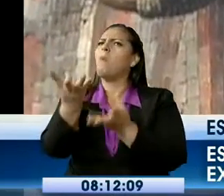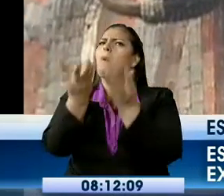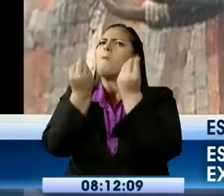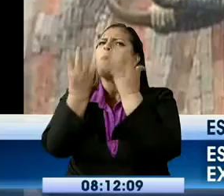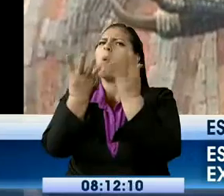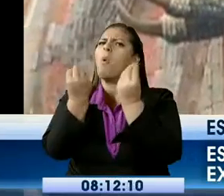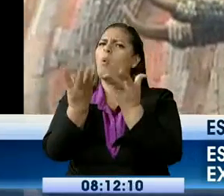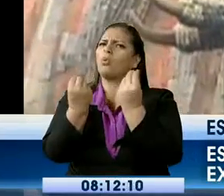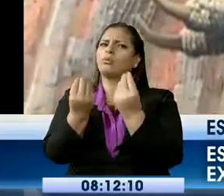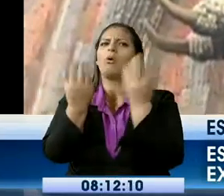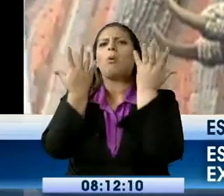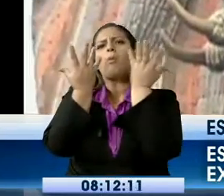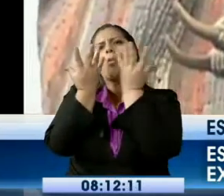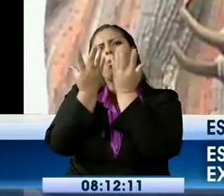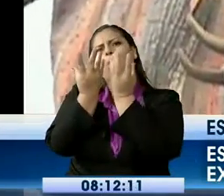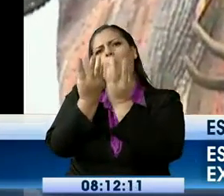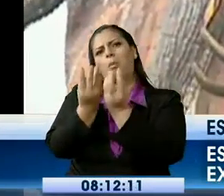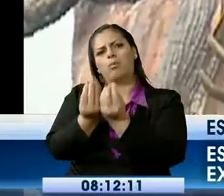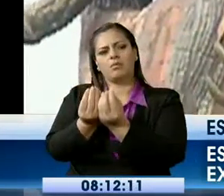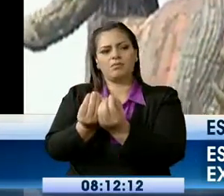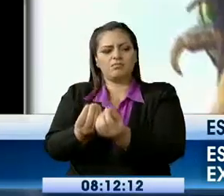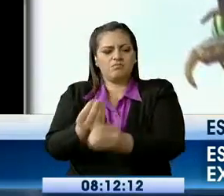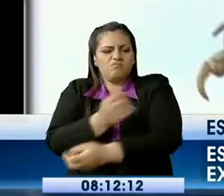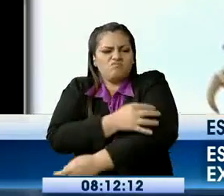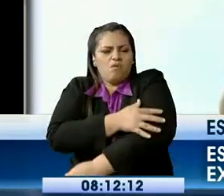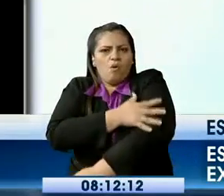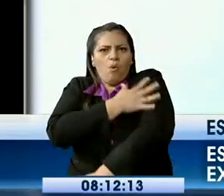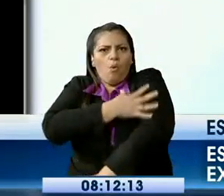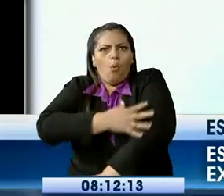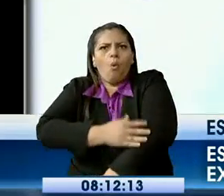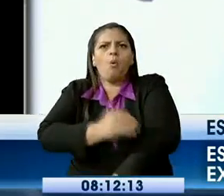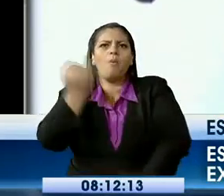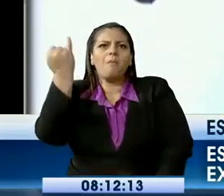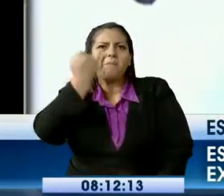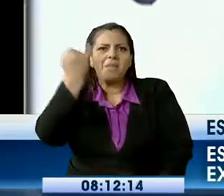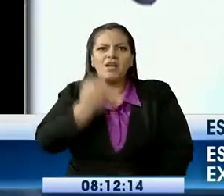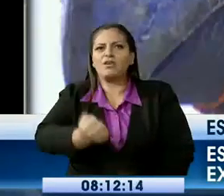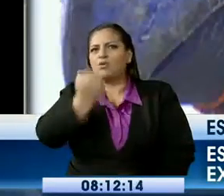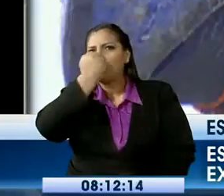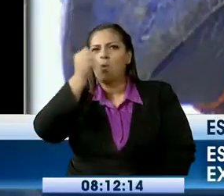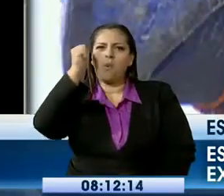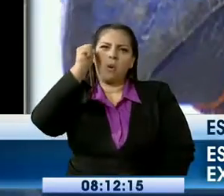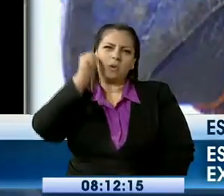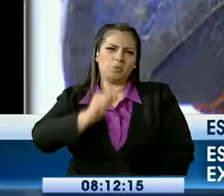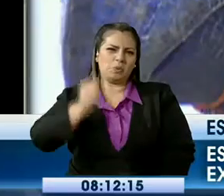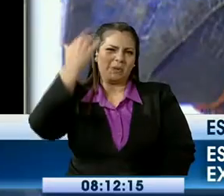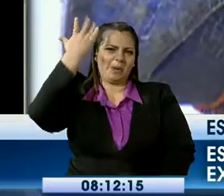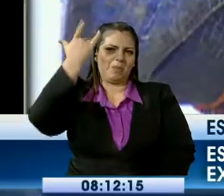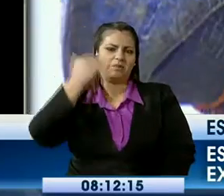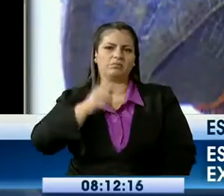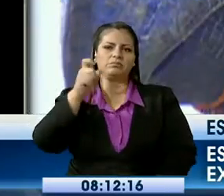plumaje donde predomina el verde entre el rojo, el azul y el amarillo atrae a los transeúntes.